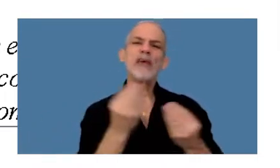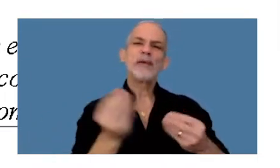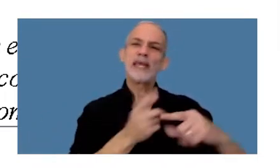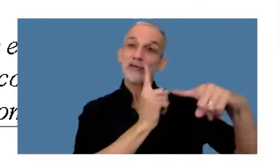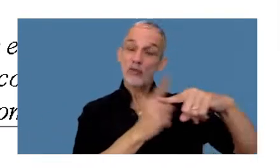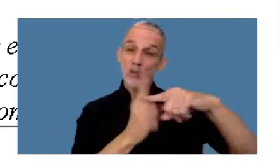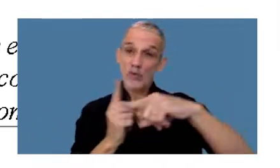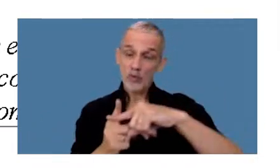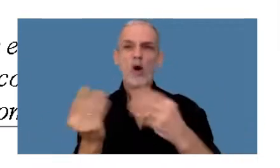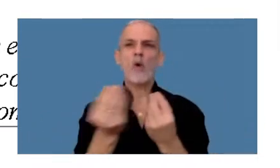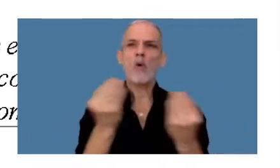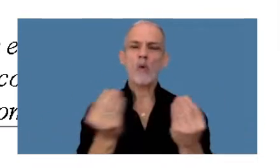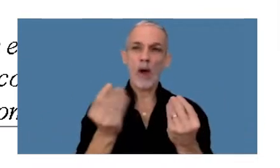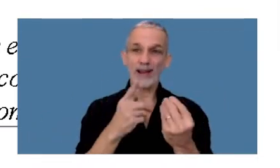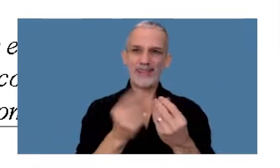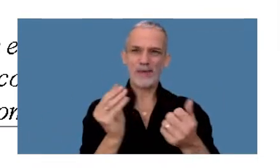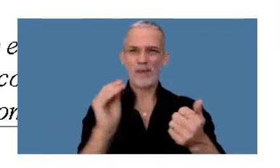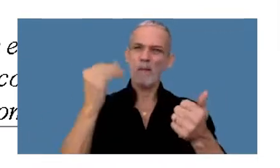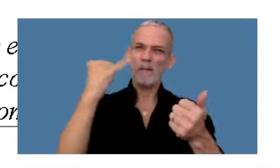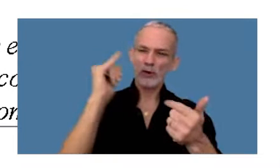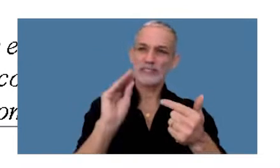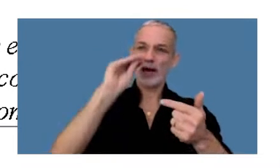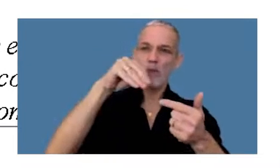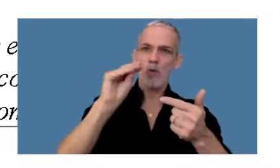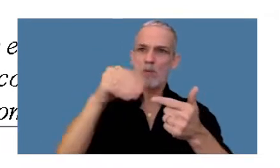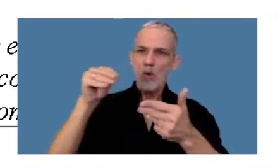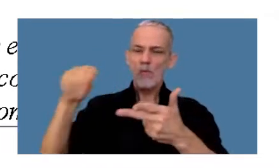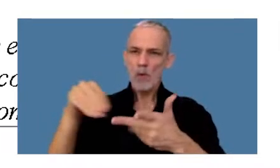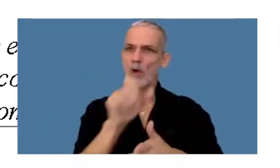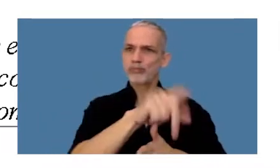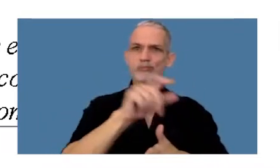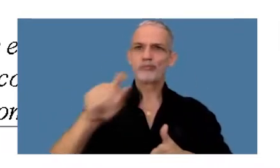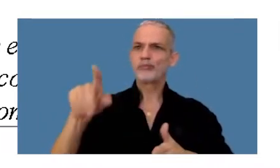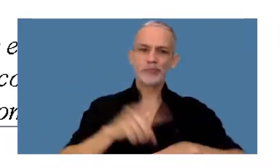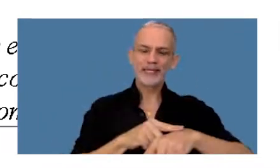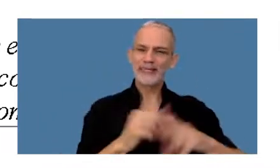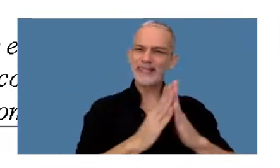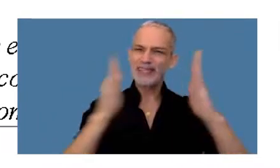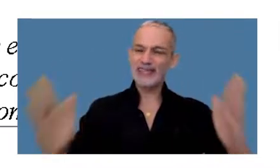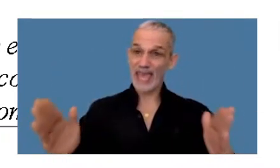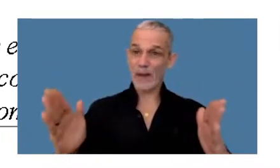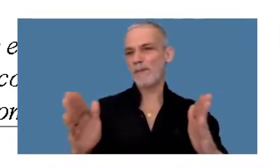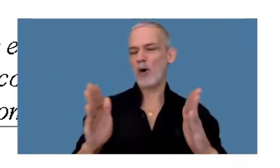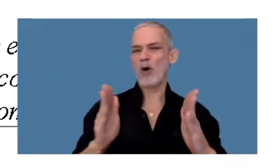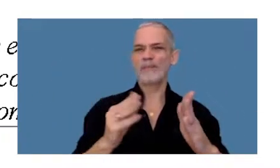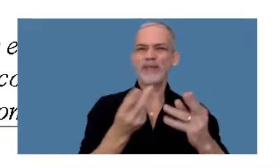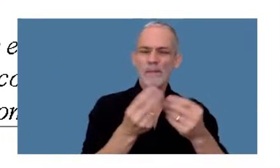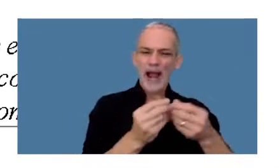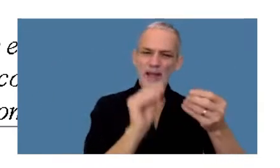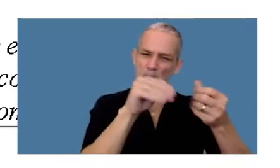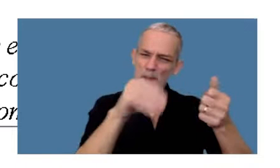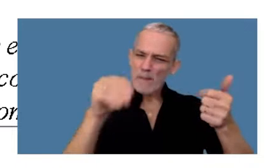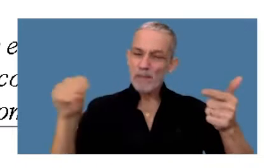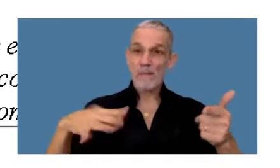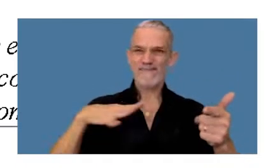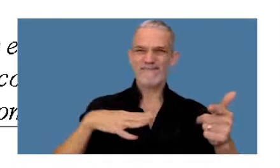sumatoria de los cánones ingresados correspondientes al plazo total, o sea que sumo lo ingresado más